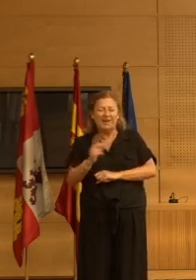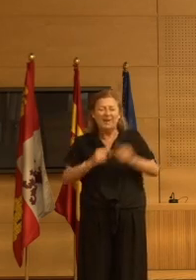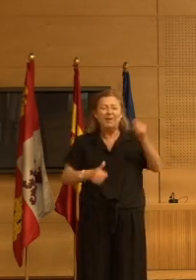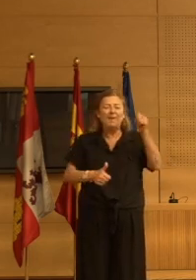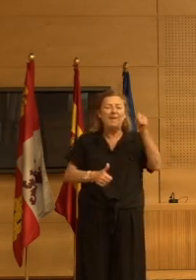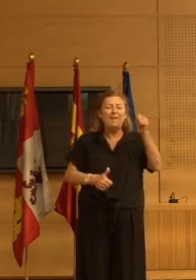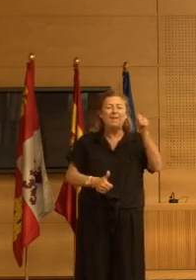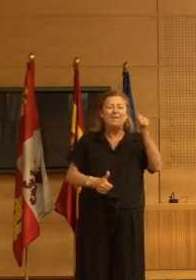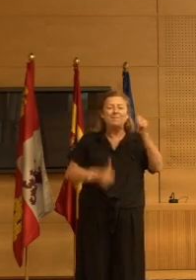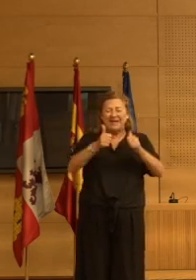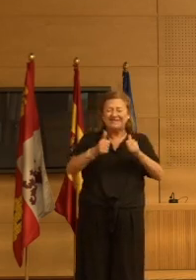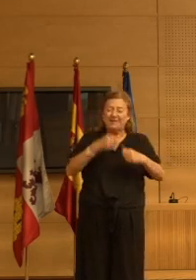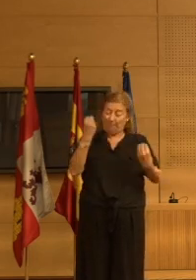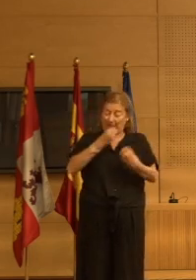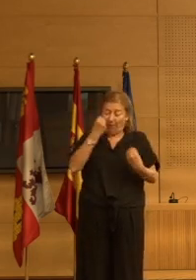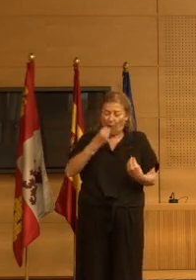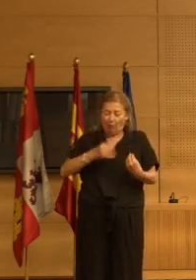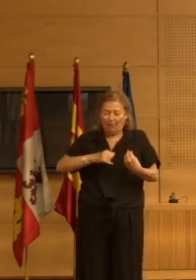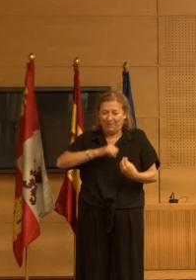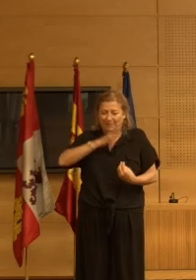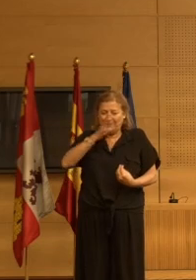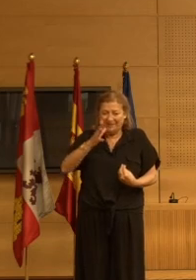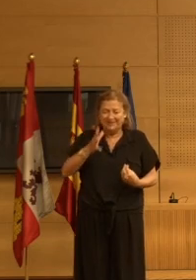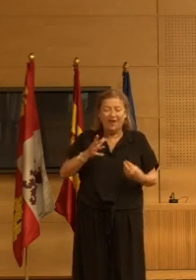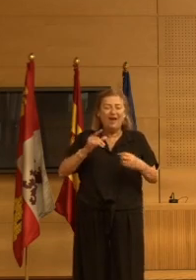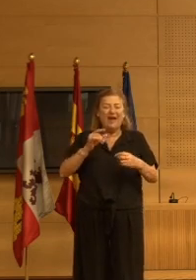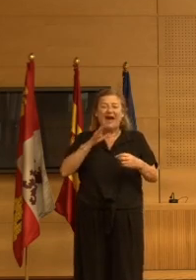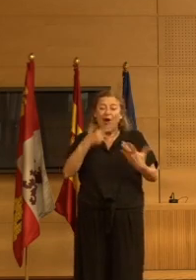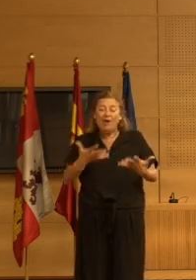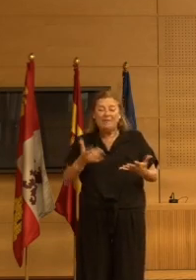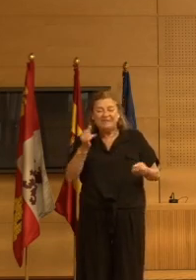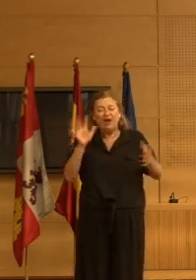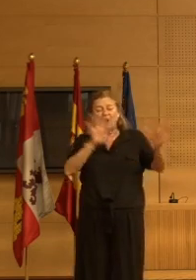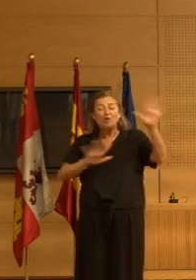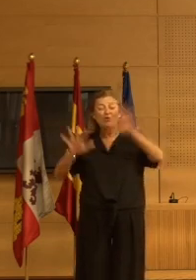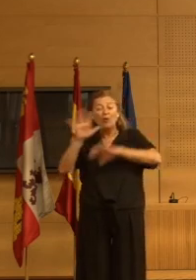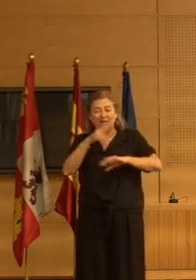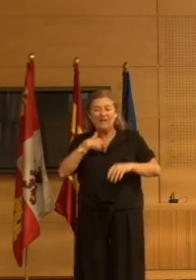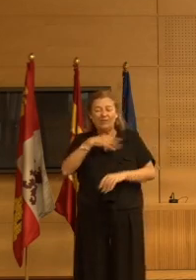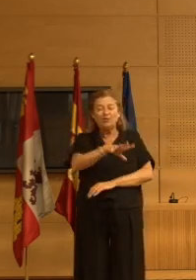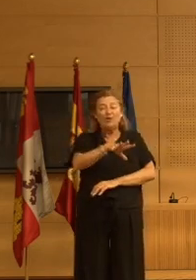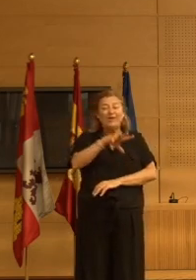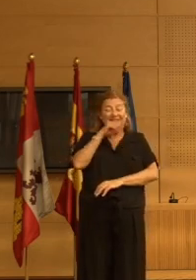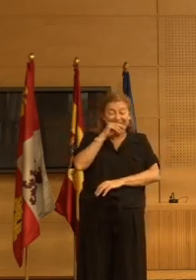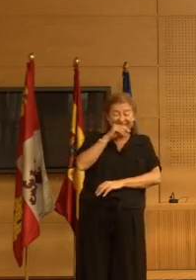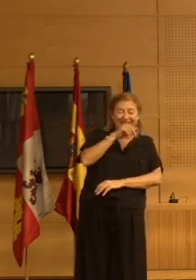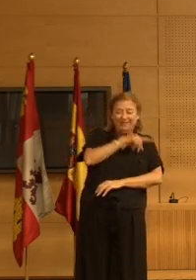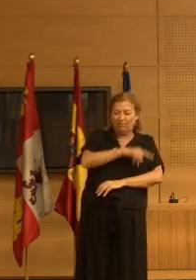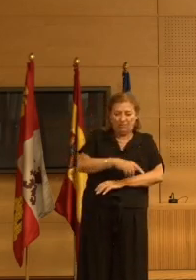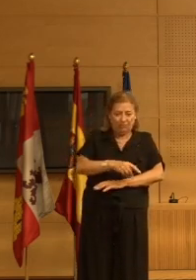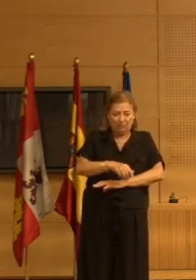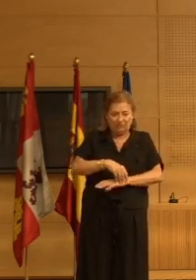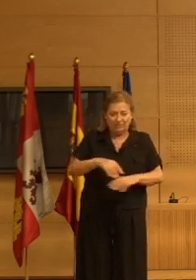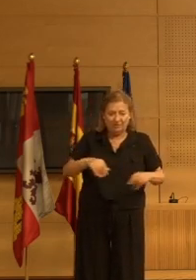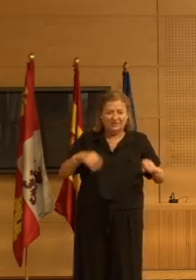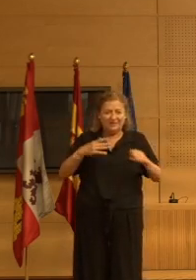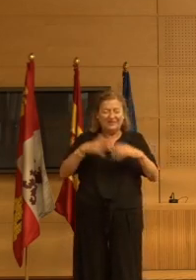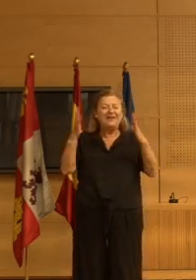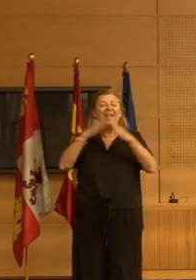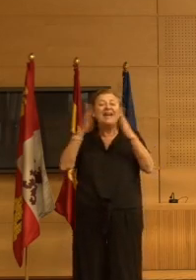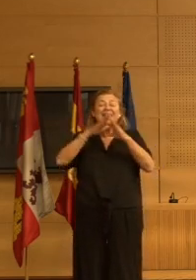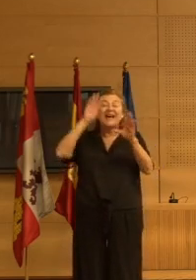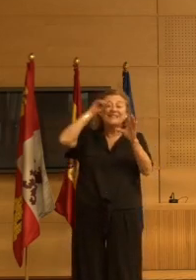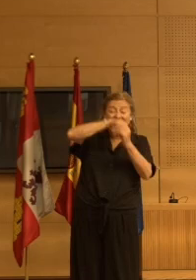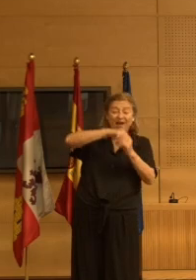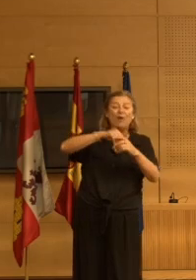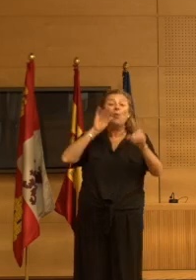podría ser más eficiente en cierto modo más sencillo en la comunidad es más complicado yo también ahí entiendo a los cuidadores que están conviviendo con pacientes en la comunidad tienen que ir trabajar lo tienen en